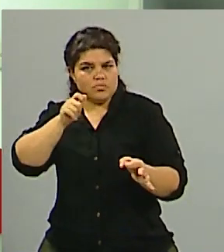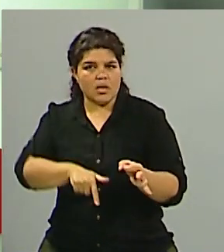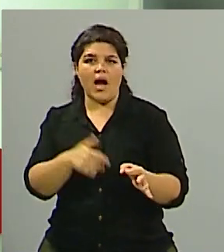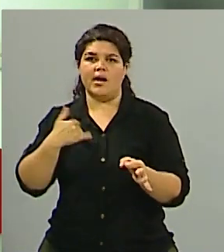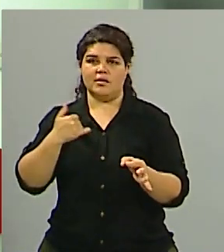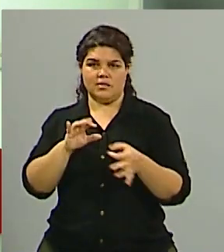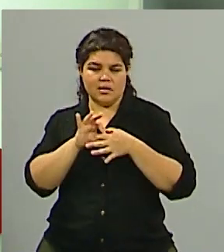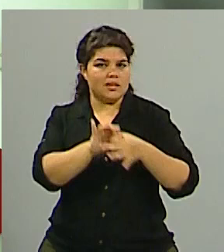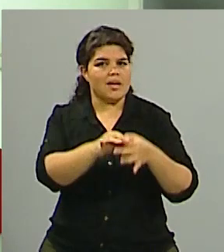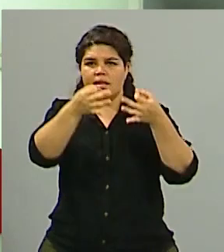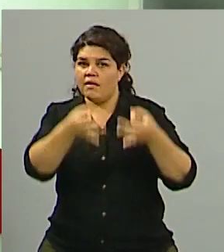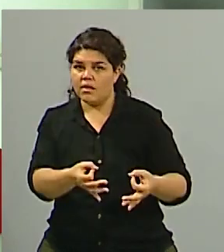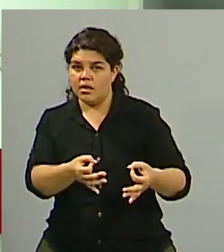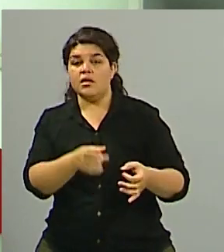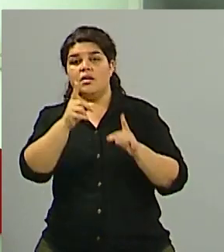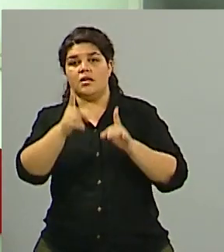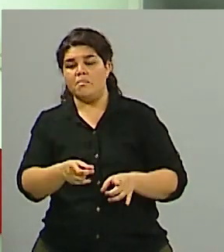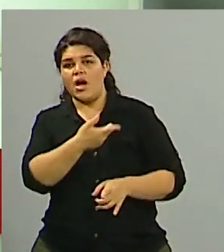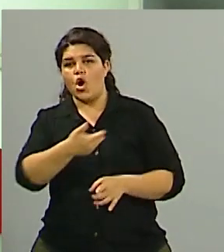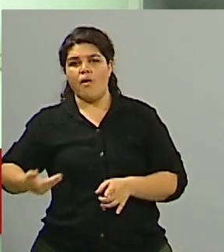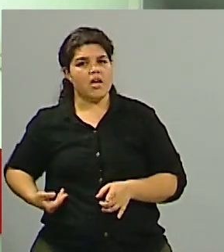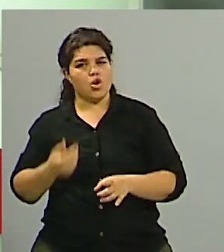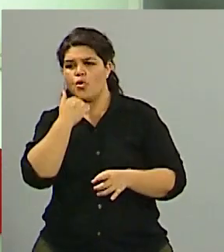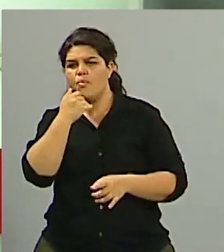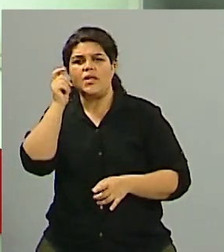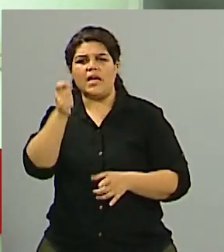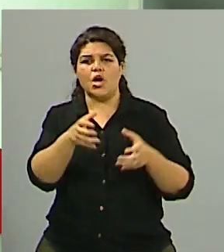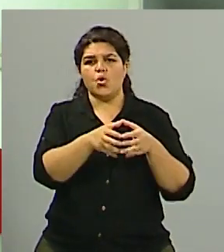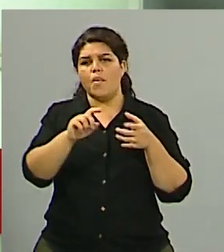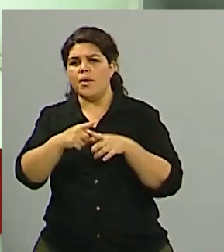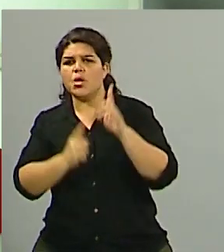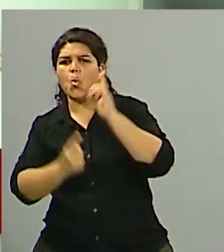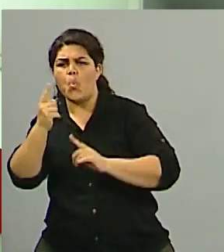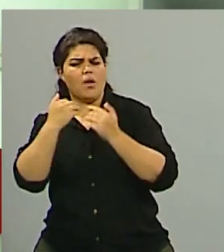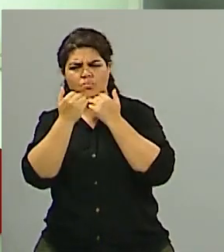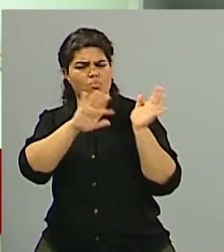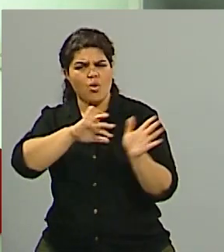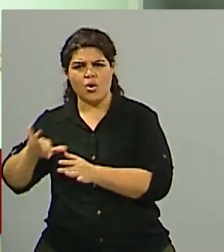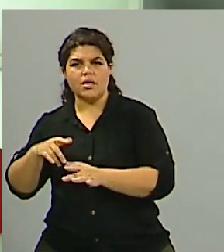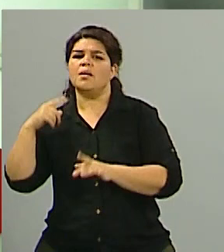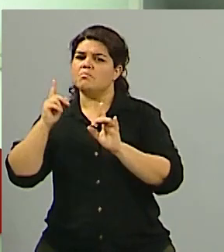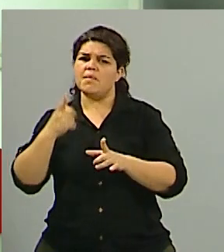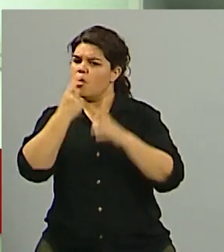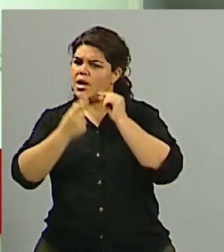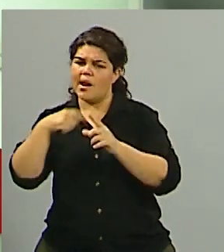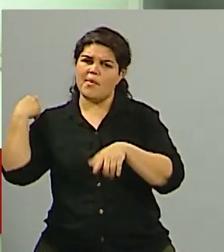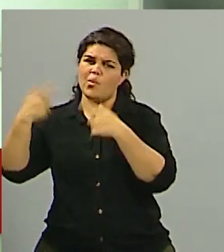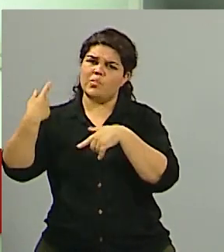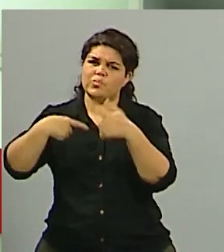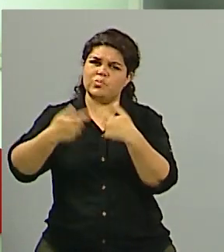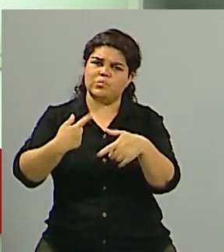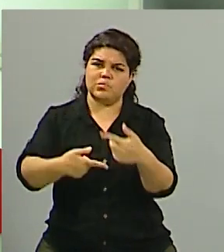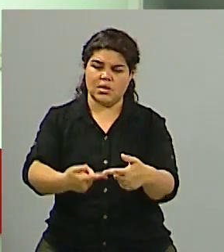gobierne quien gobierne se sigue sosteniendo en el tiempo. Seguramente vamos a volver a hablar de este tema pero bueno, lo queríamos,